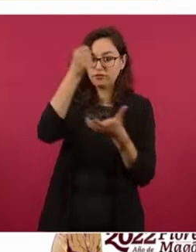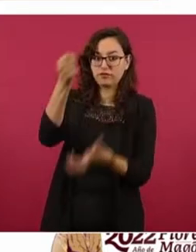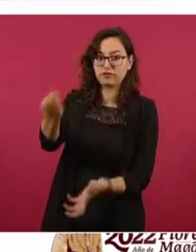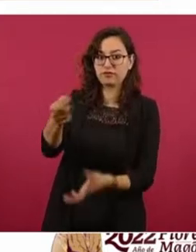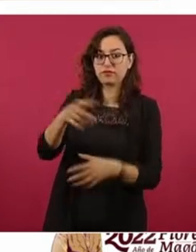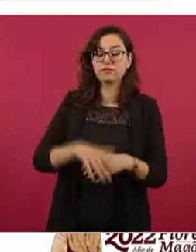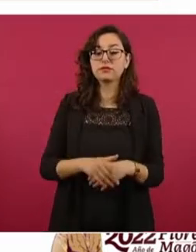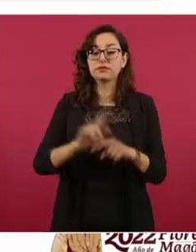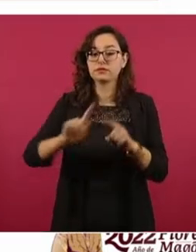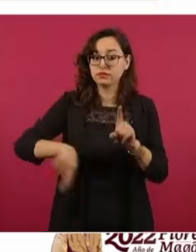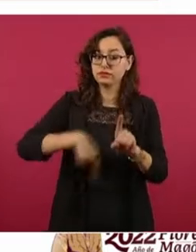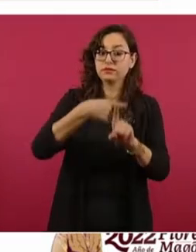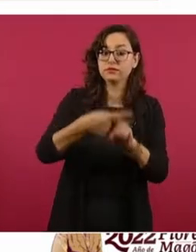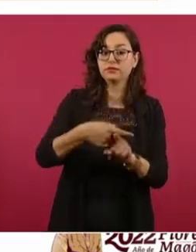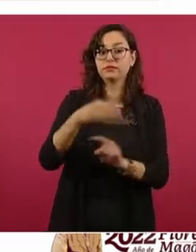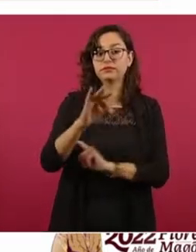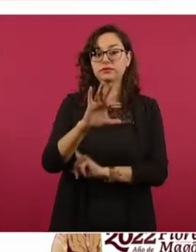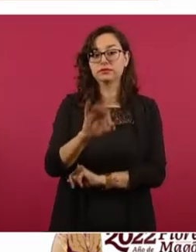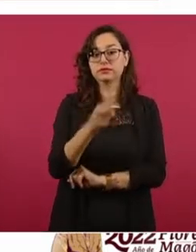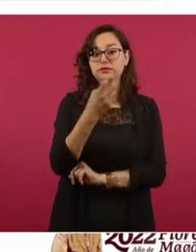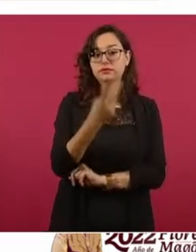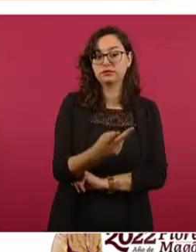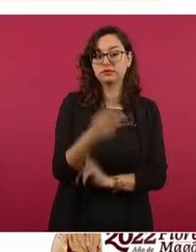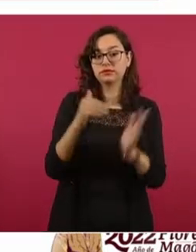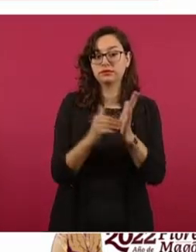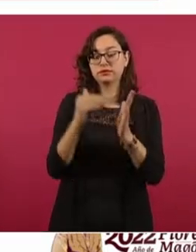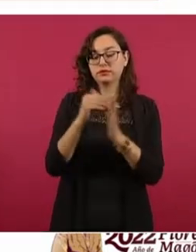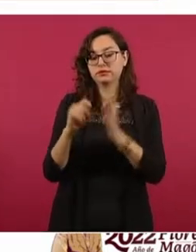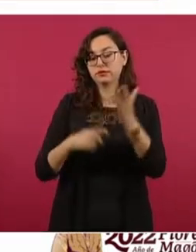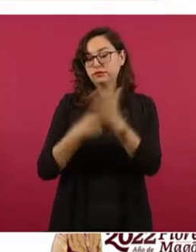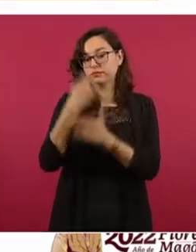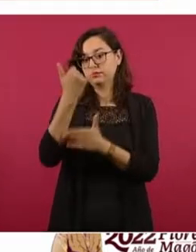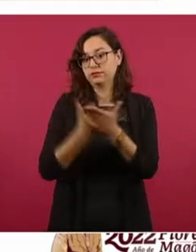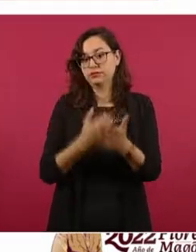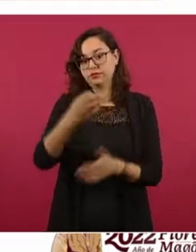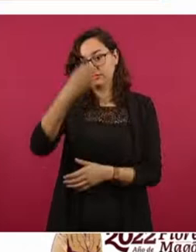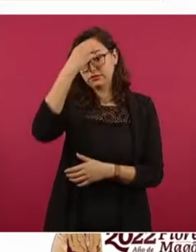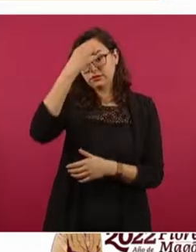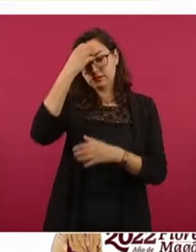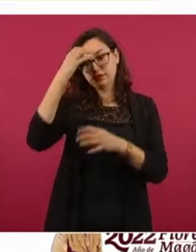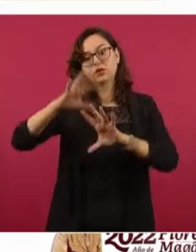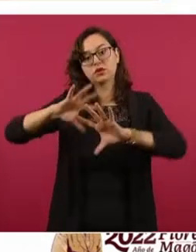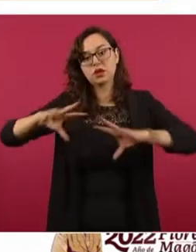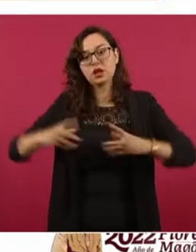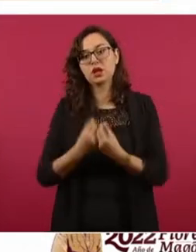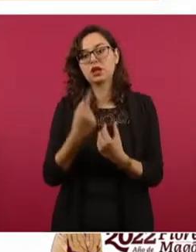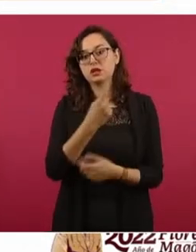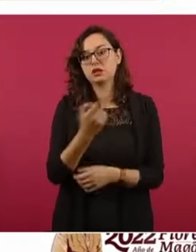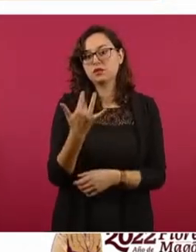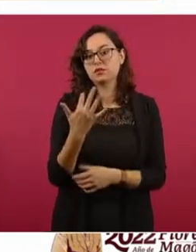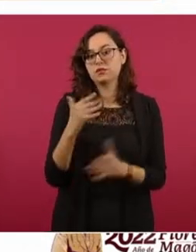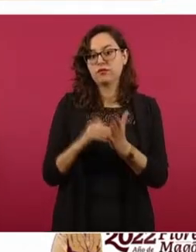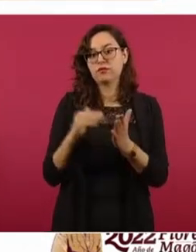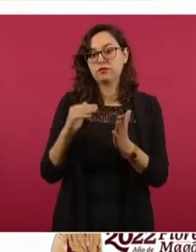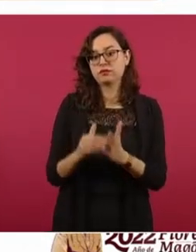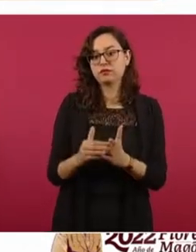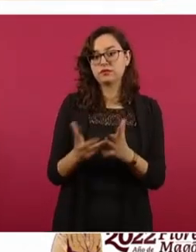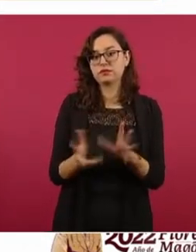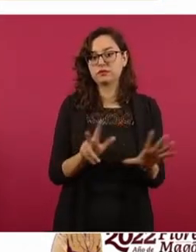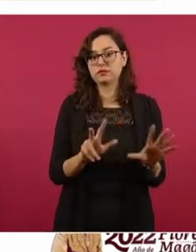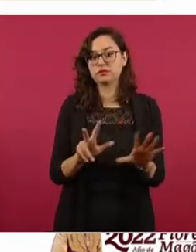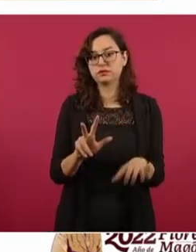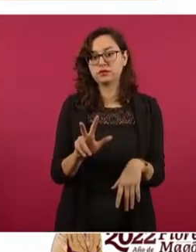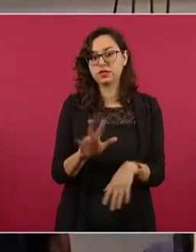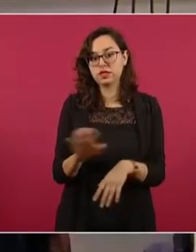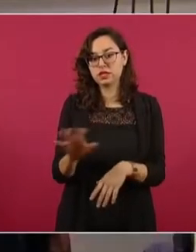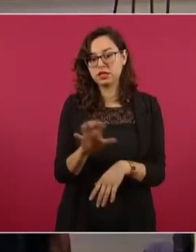más 42 millones del proyecto Chapultepec, es decir, 150 millones 800 mil pesos. El